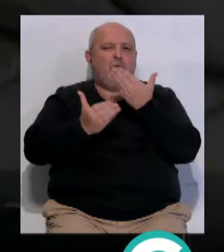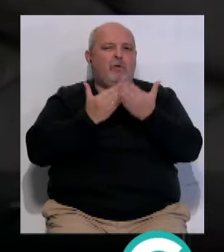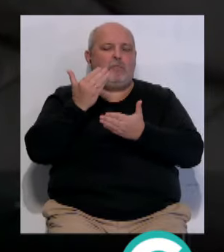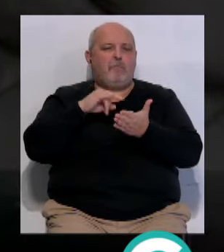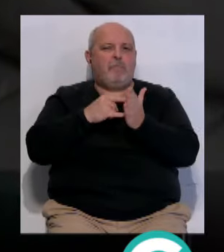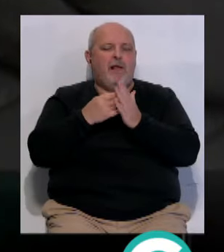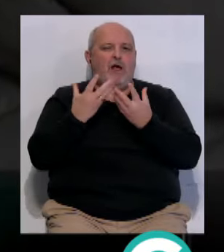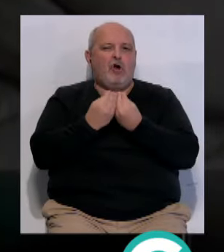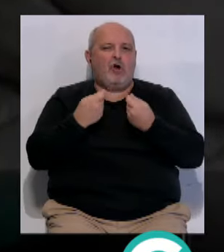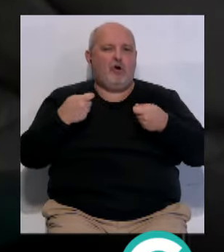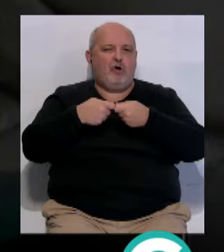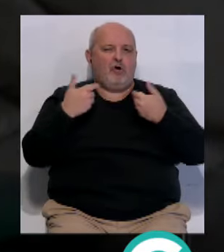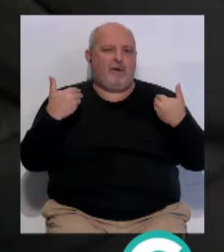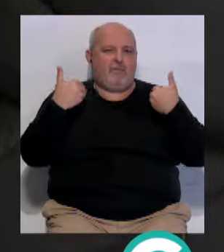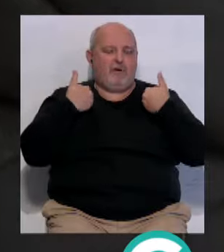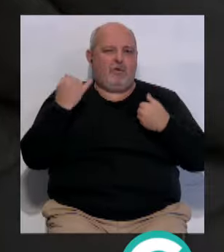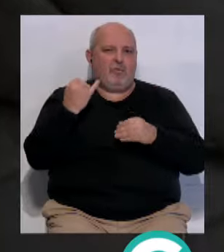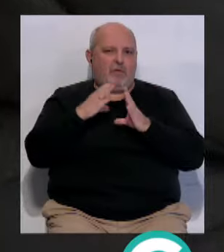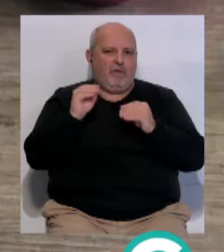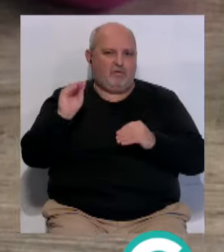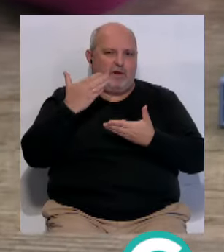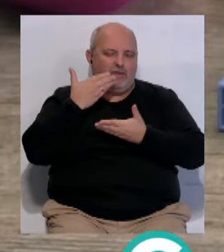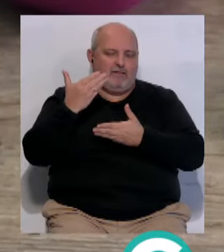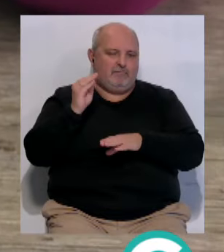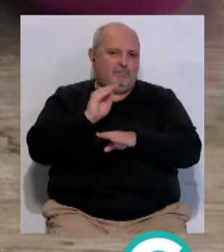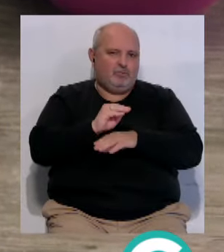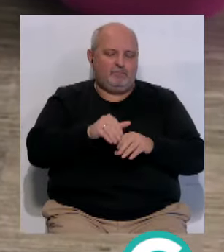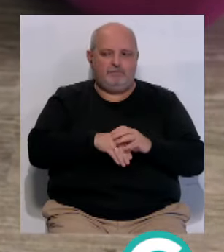Plan de Corresponsabilidad... ...de la Junta de Andalucía.